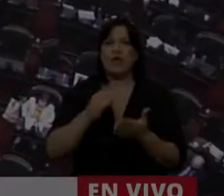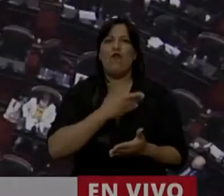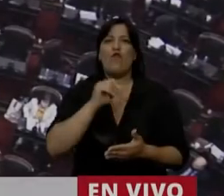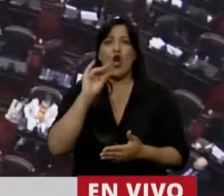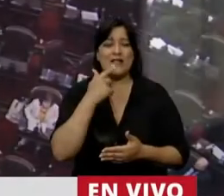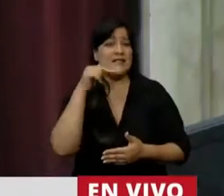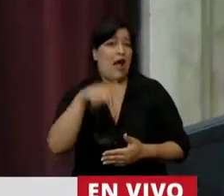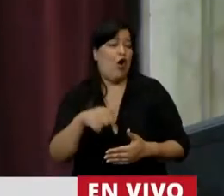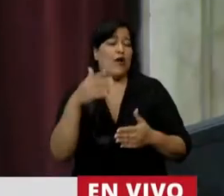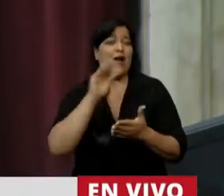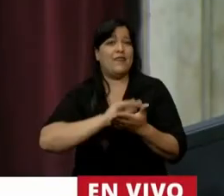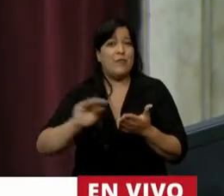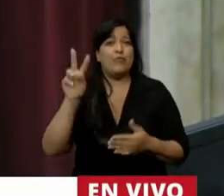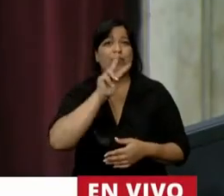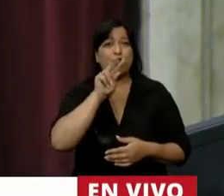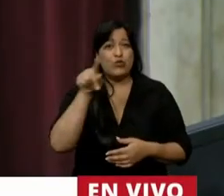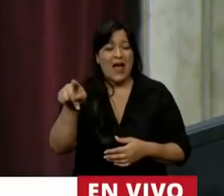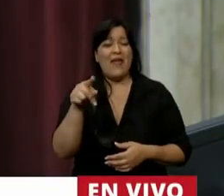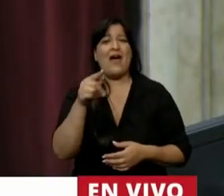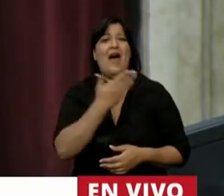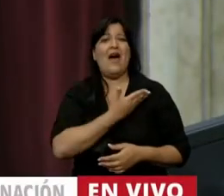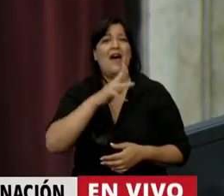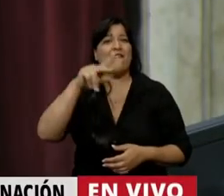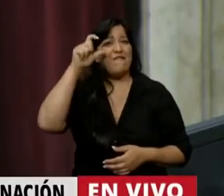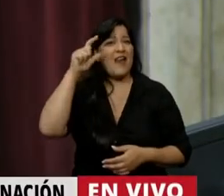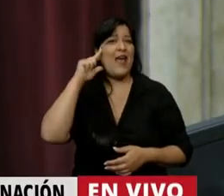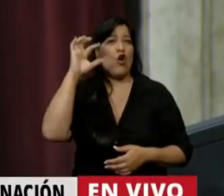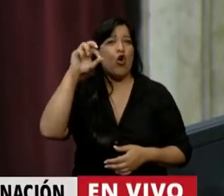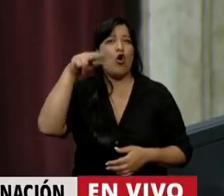El uso de la palabra, la diputada Alicia Fregonesse.